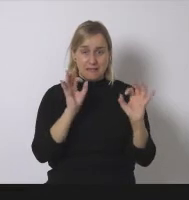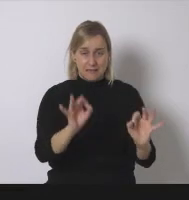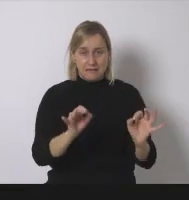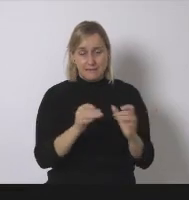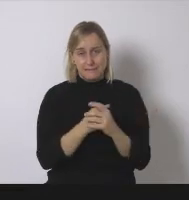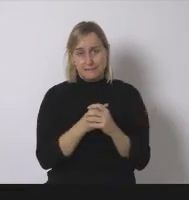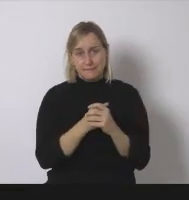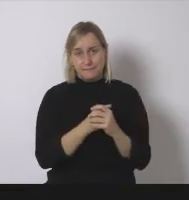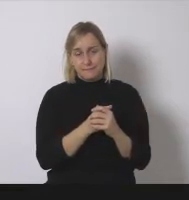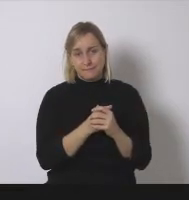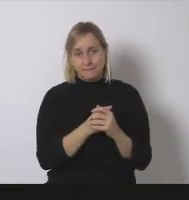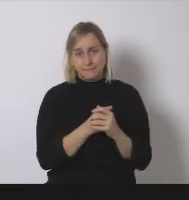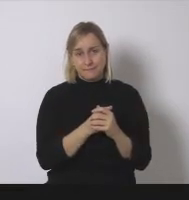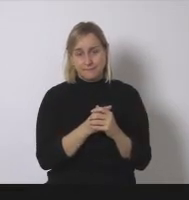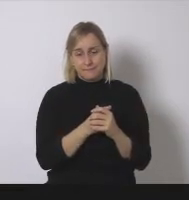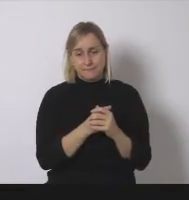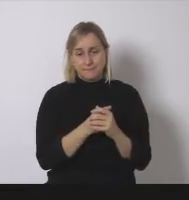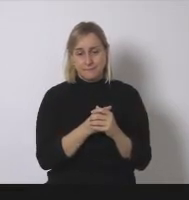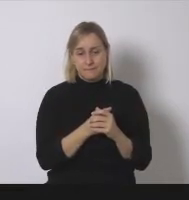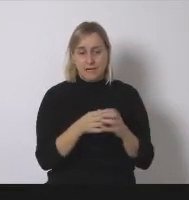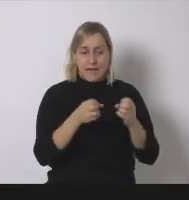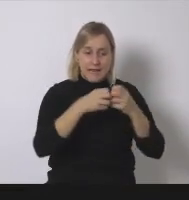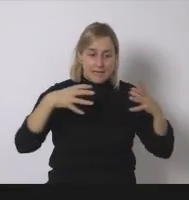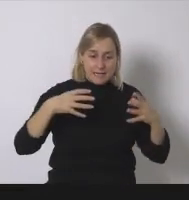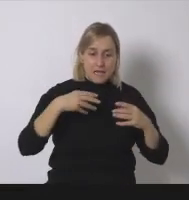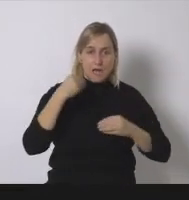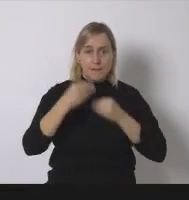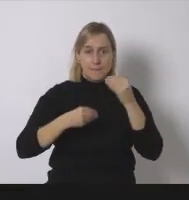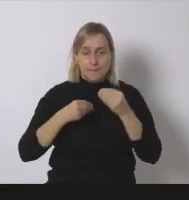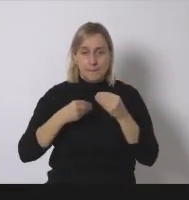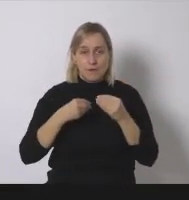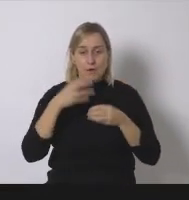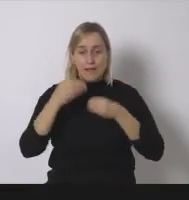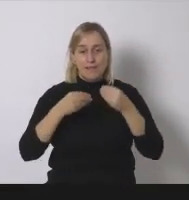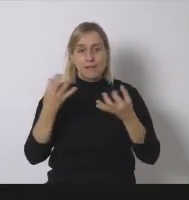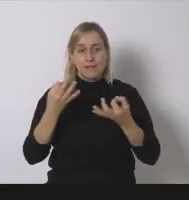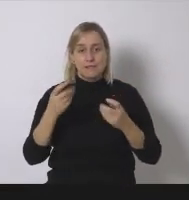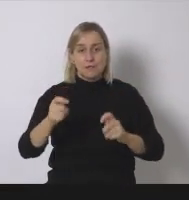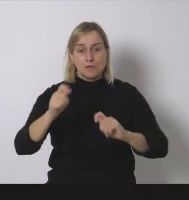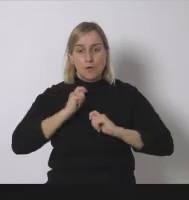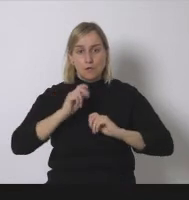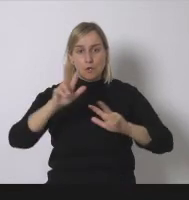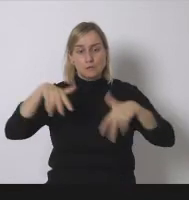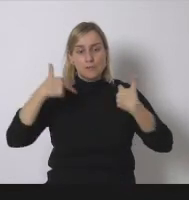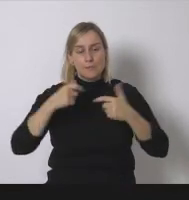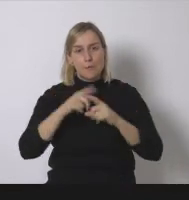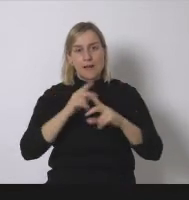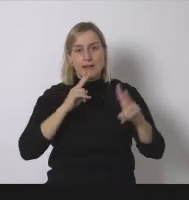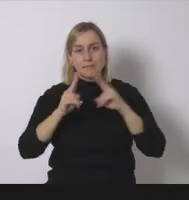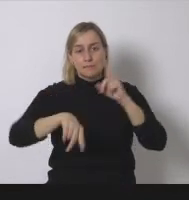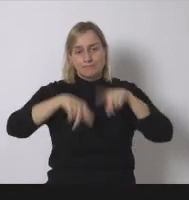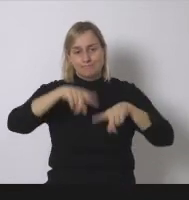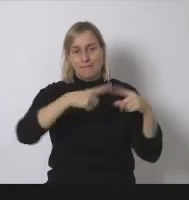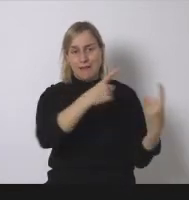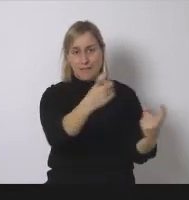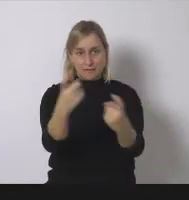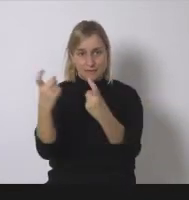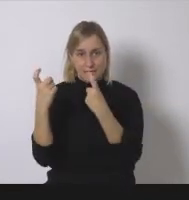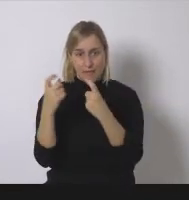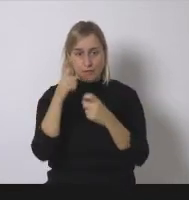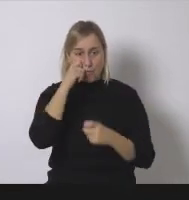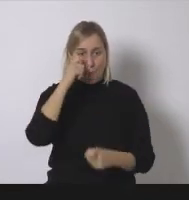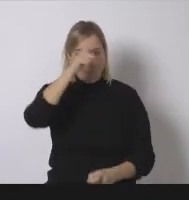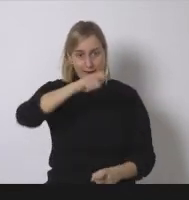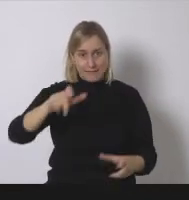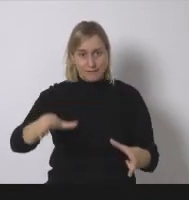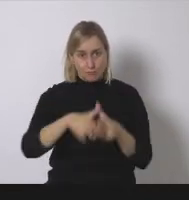la energía y la materia nos permiten dar respuesta a unas necesidades humanas y sociales